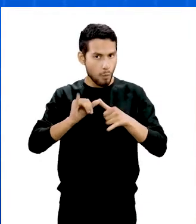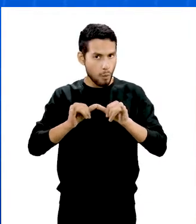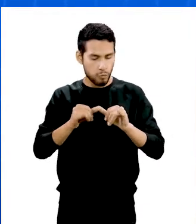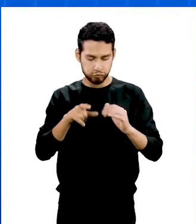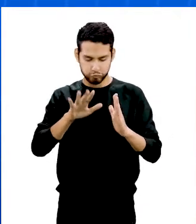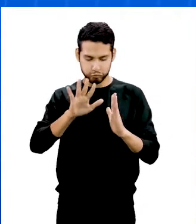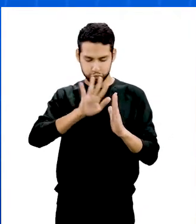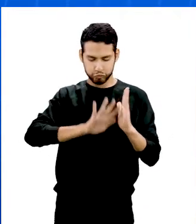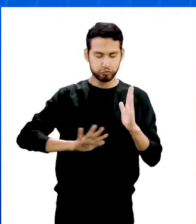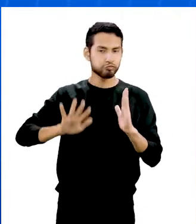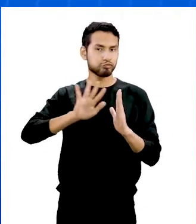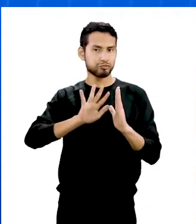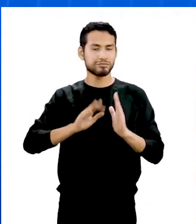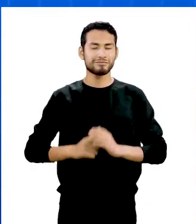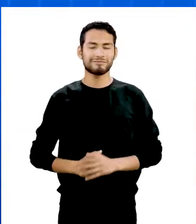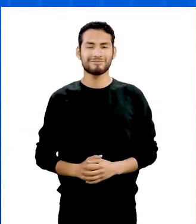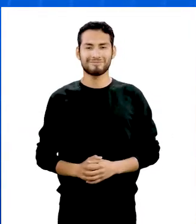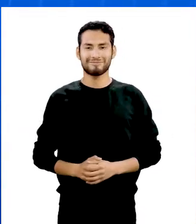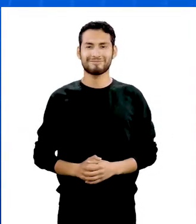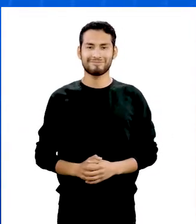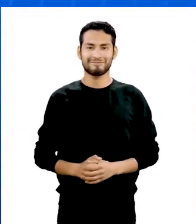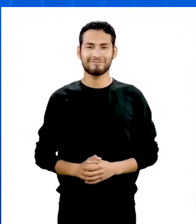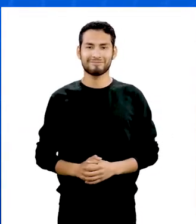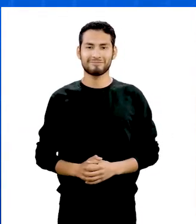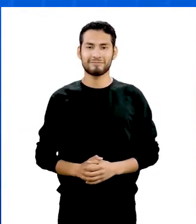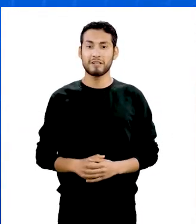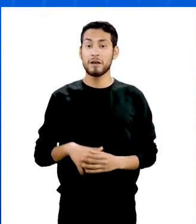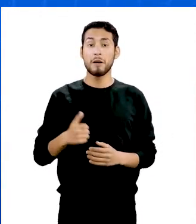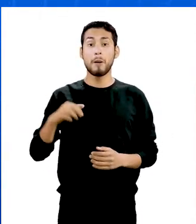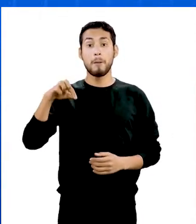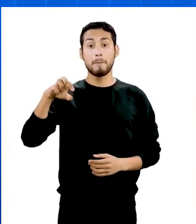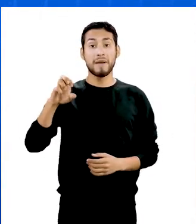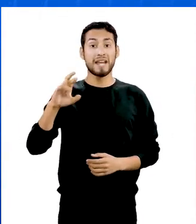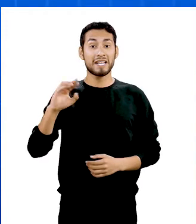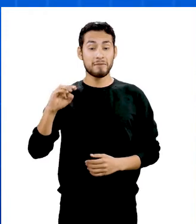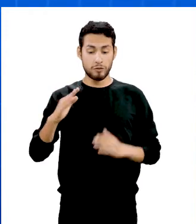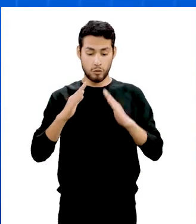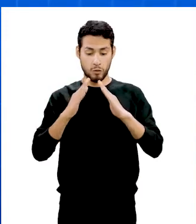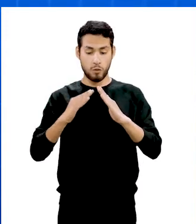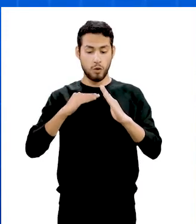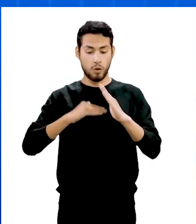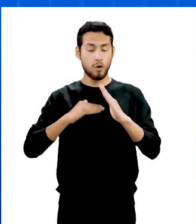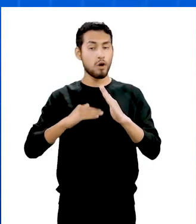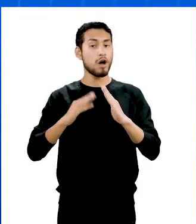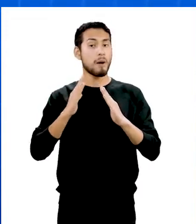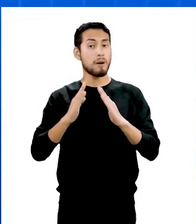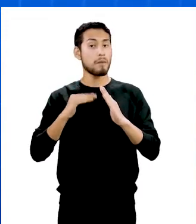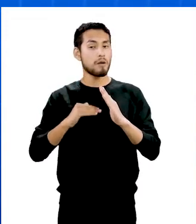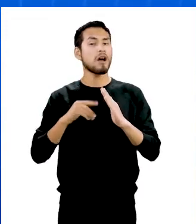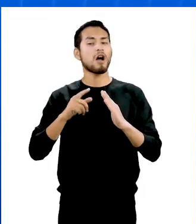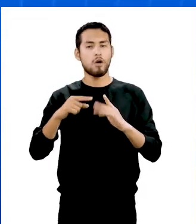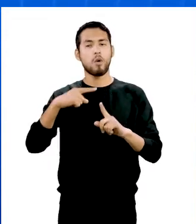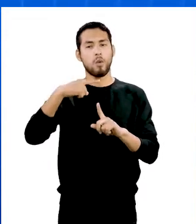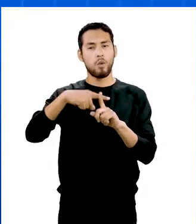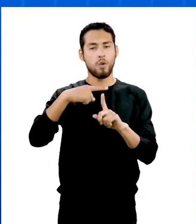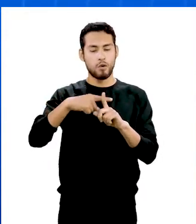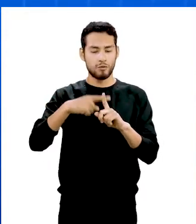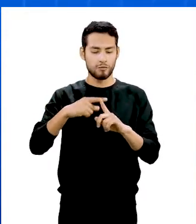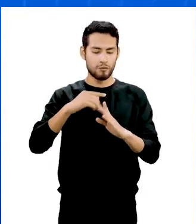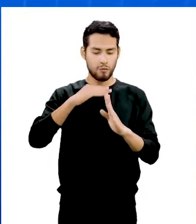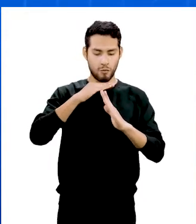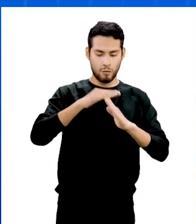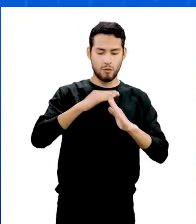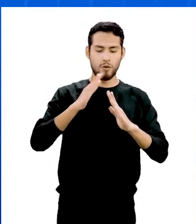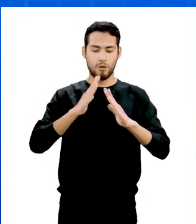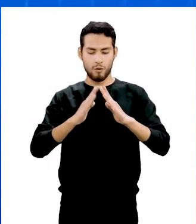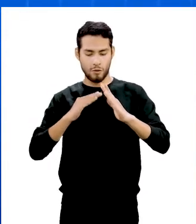a la extensión de una superficie. En cuanto al perímetro del triángulo, este no es otro que la suma de